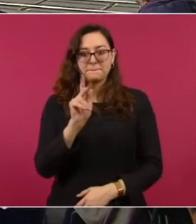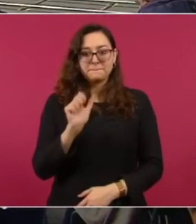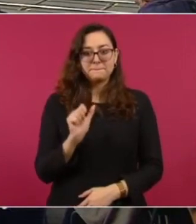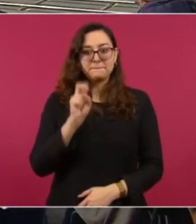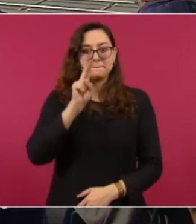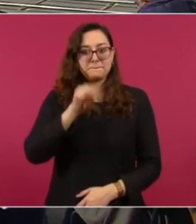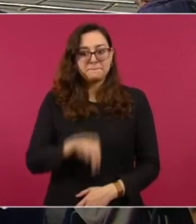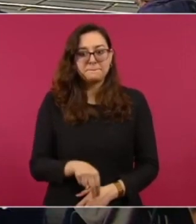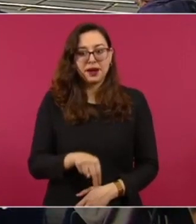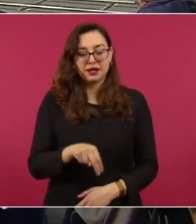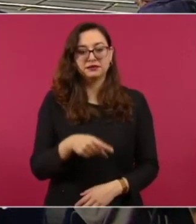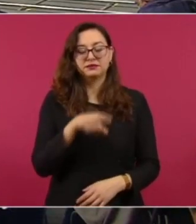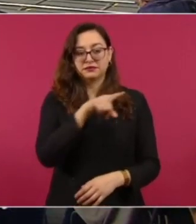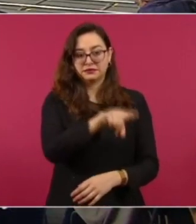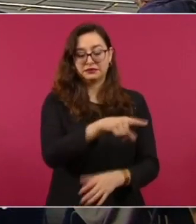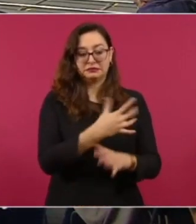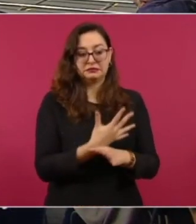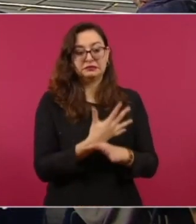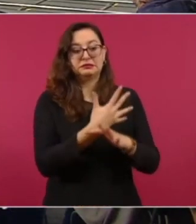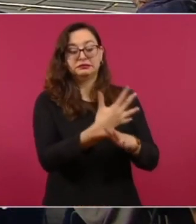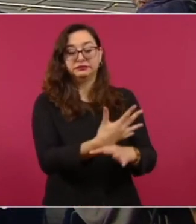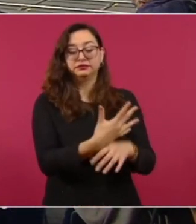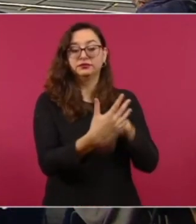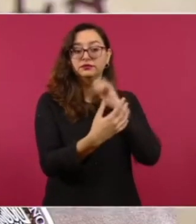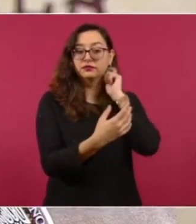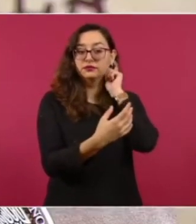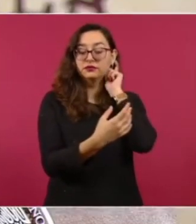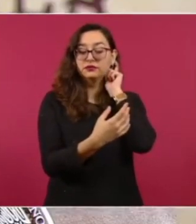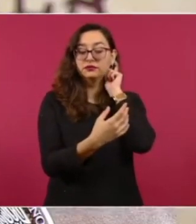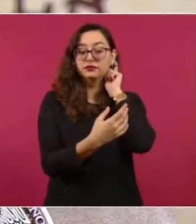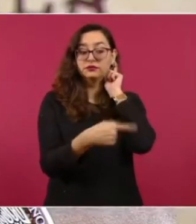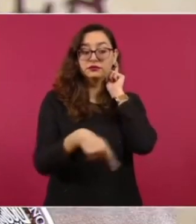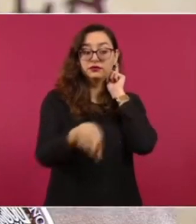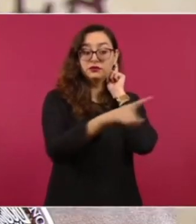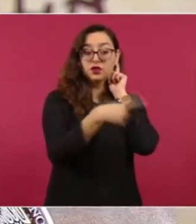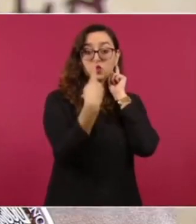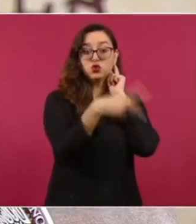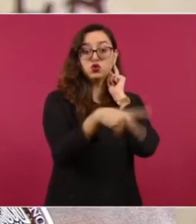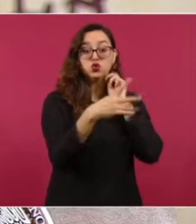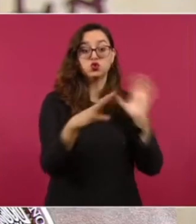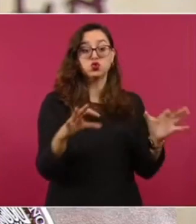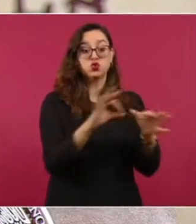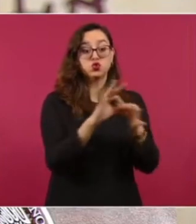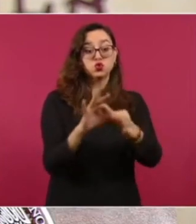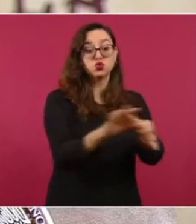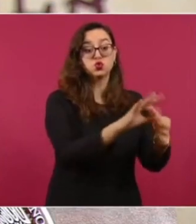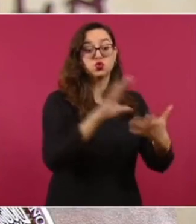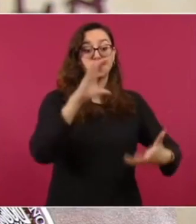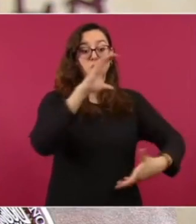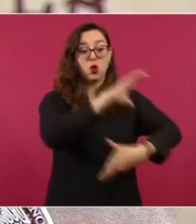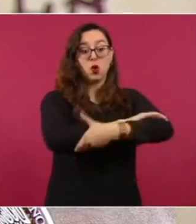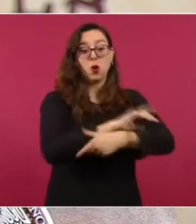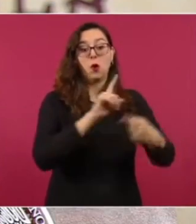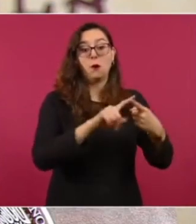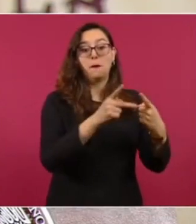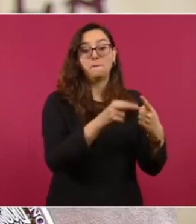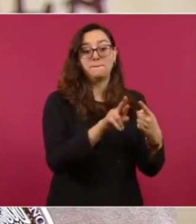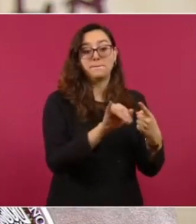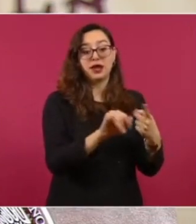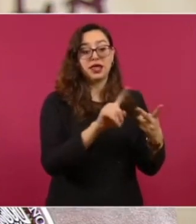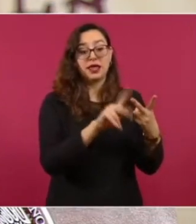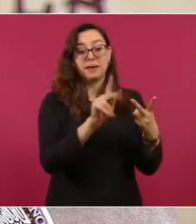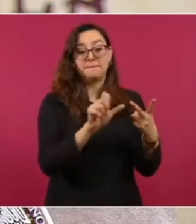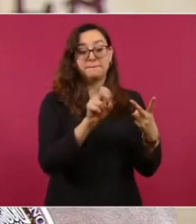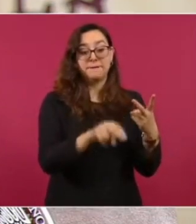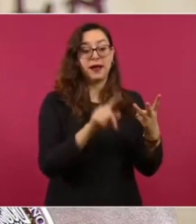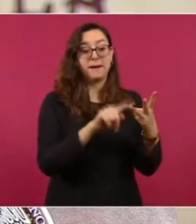más importante el anuncio de la alianza electoral opositora que la cumbre de América del Norte juzgue